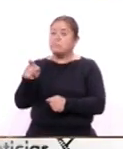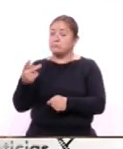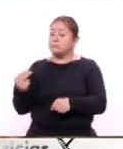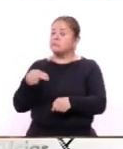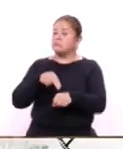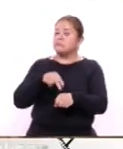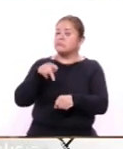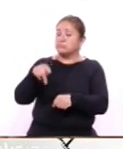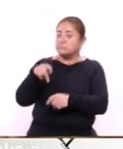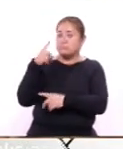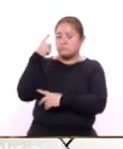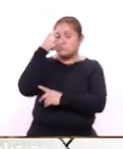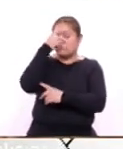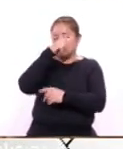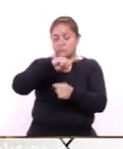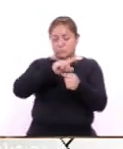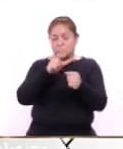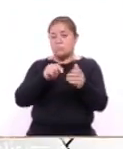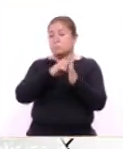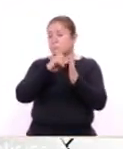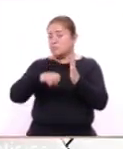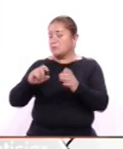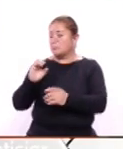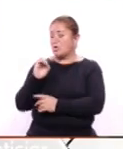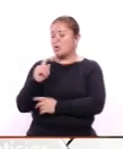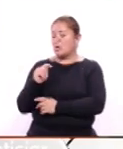como lo fue el paso del huracán Otis